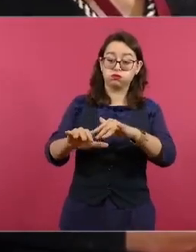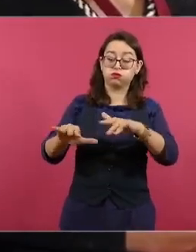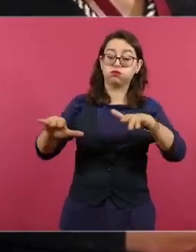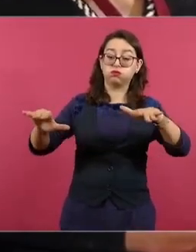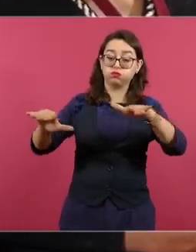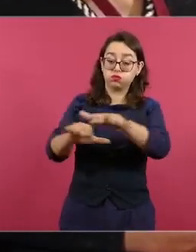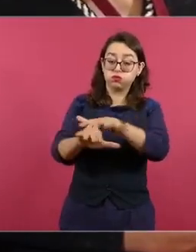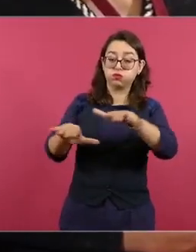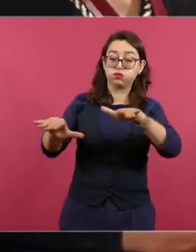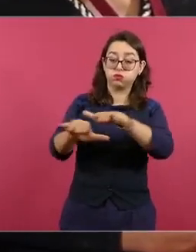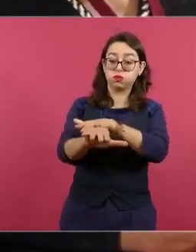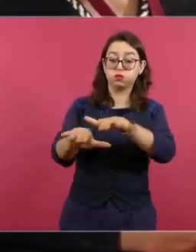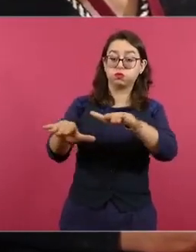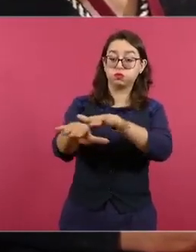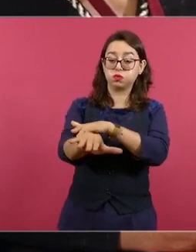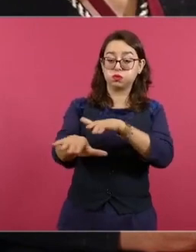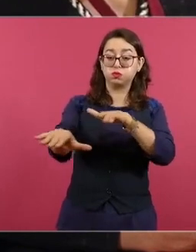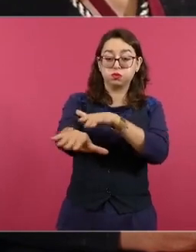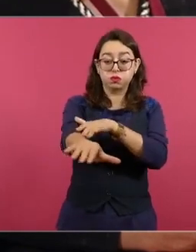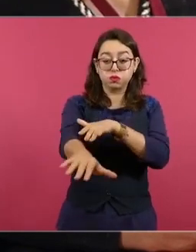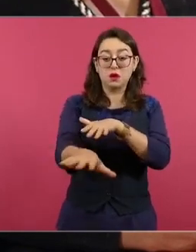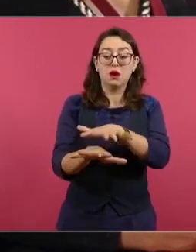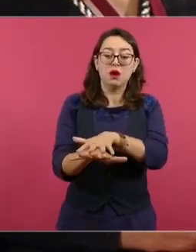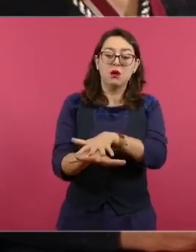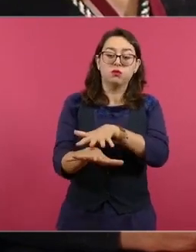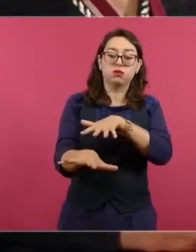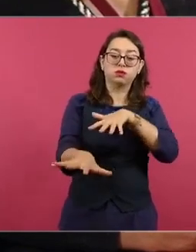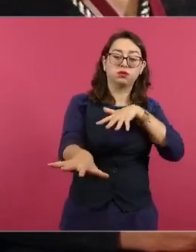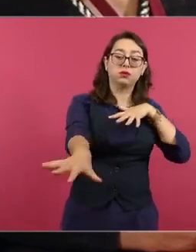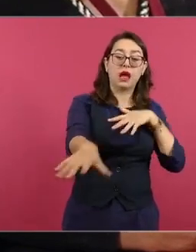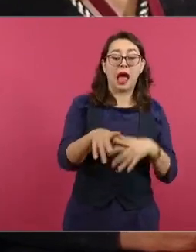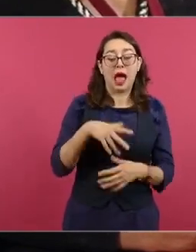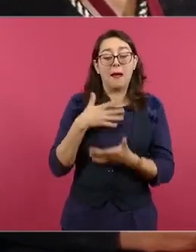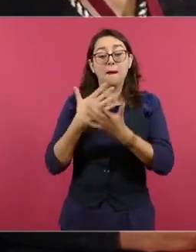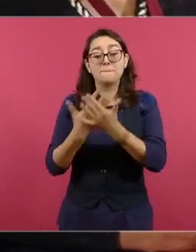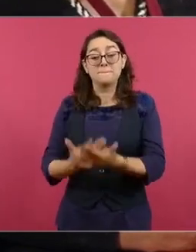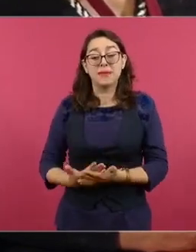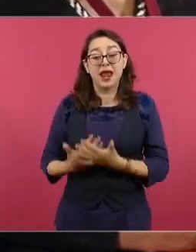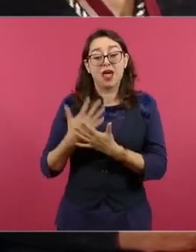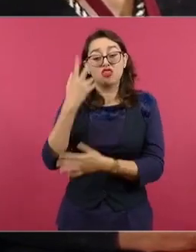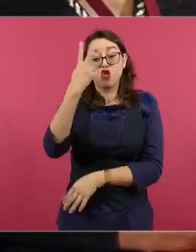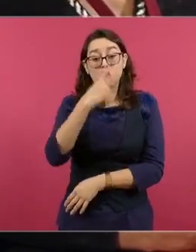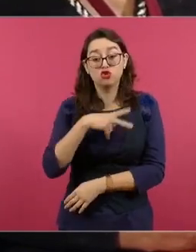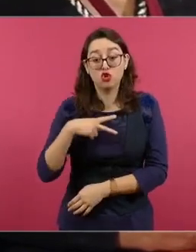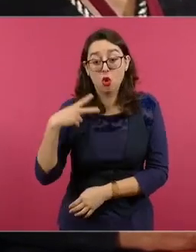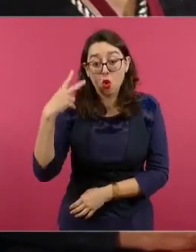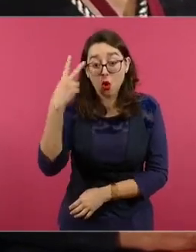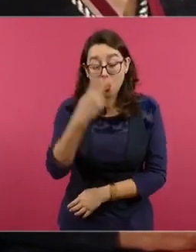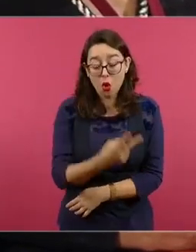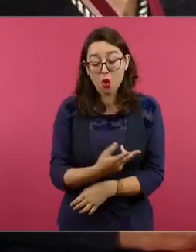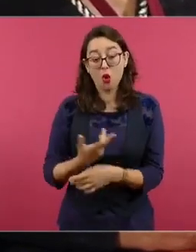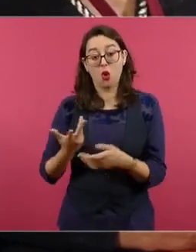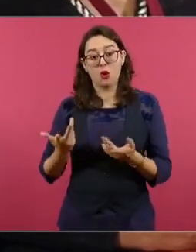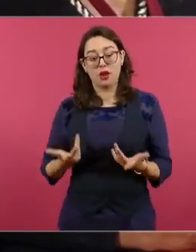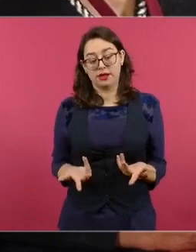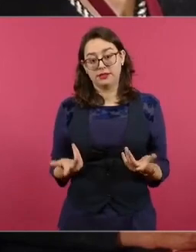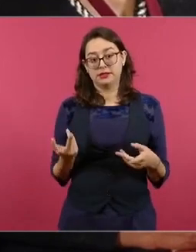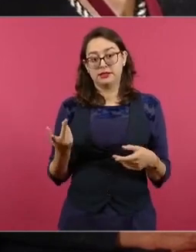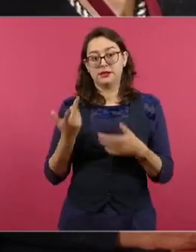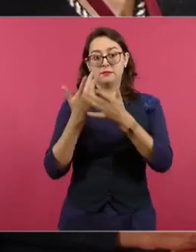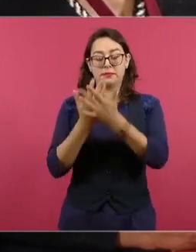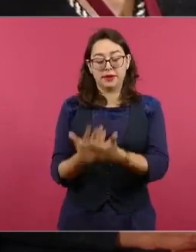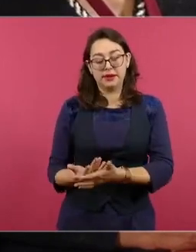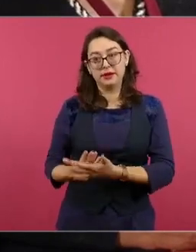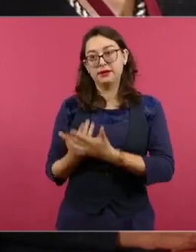plaza de cobro y es sumamente importante porque es un punto que comunica al sur con el centro del